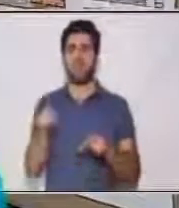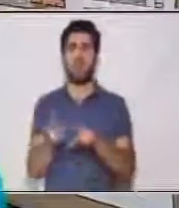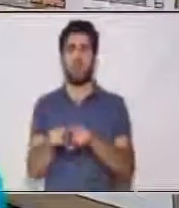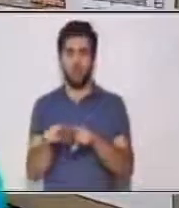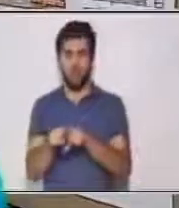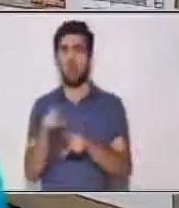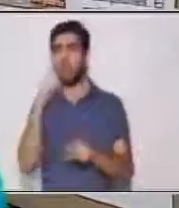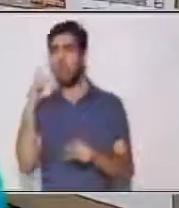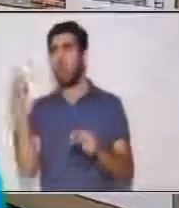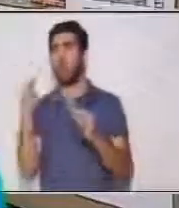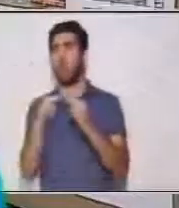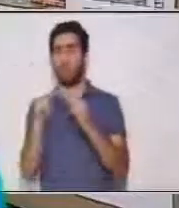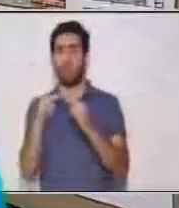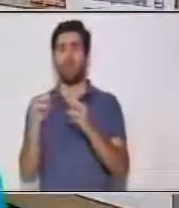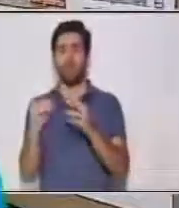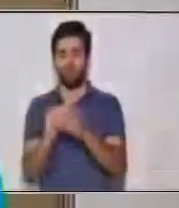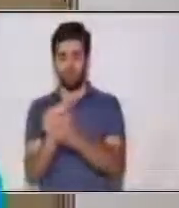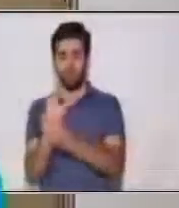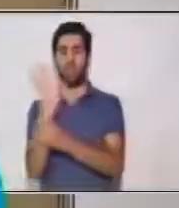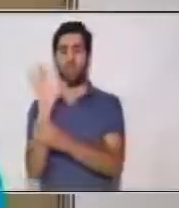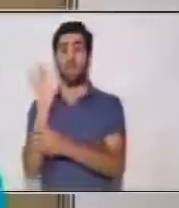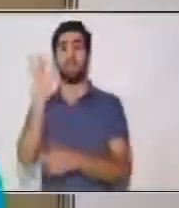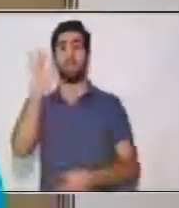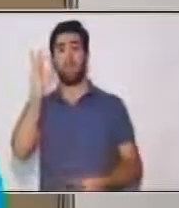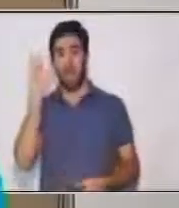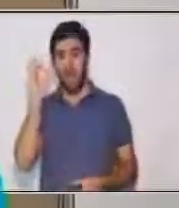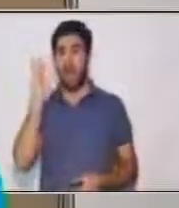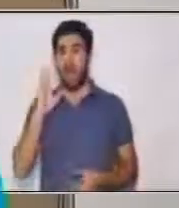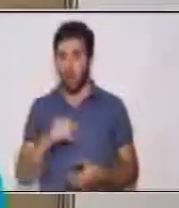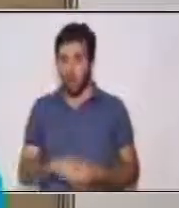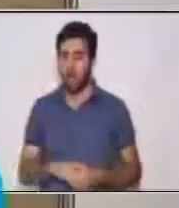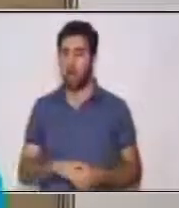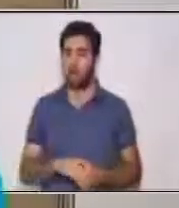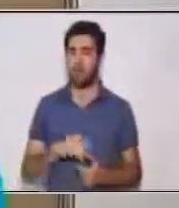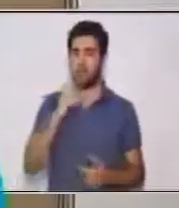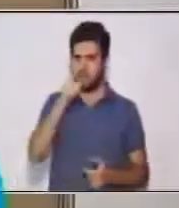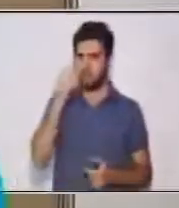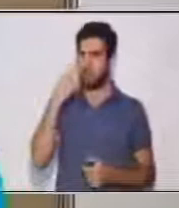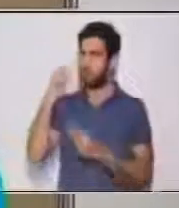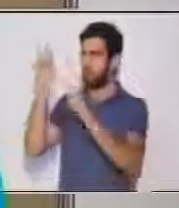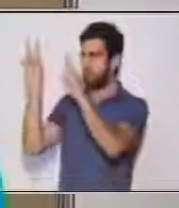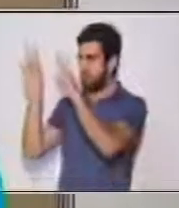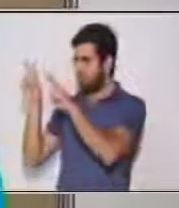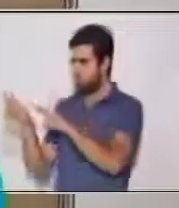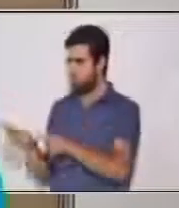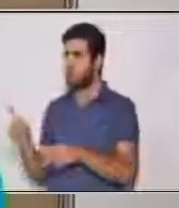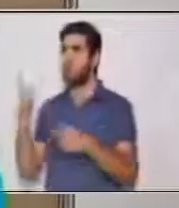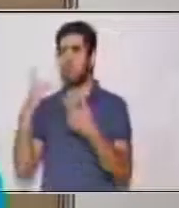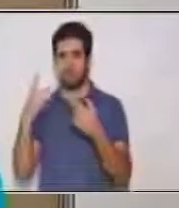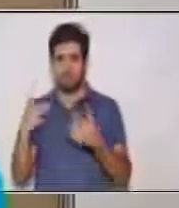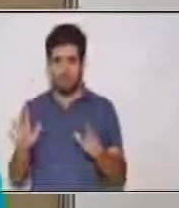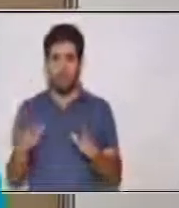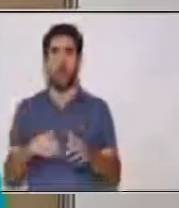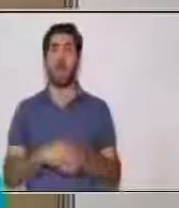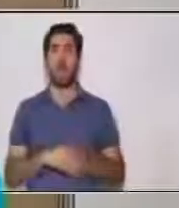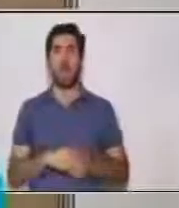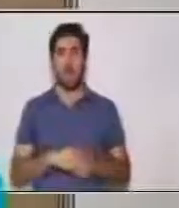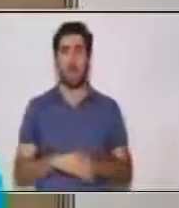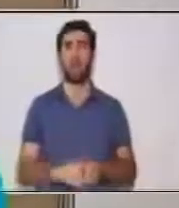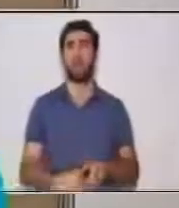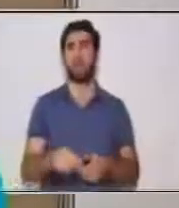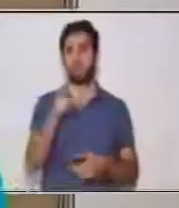blanca. Muy bien. Ya te leí un texto informativo. Ahora dime, ¿dónde termina el